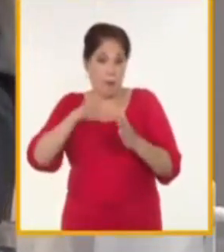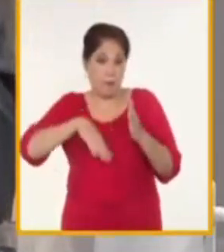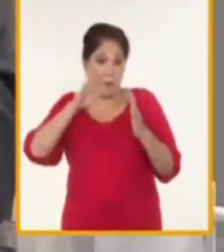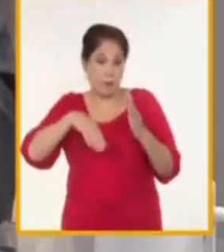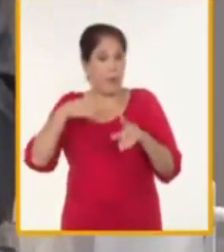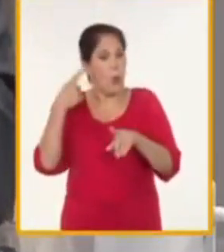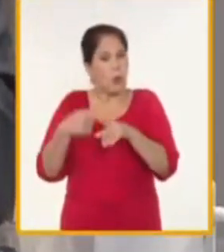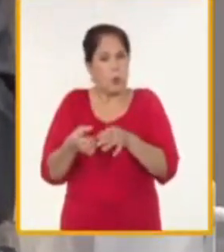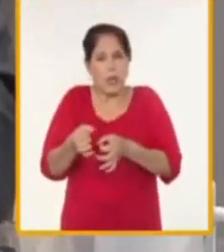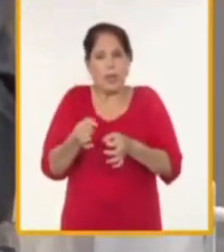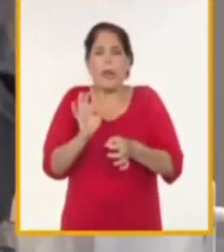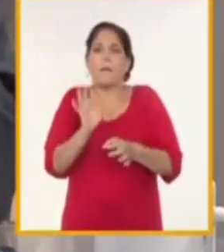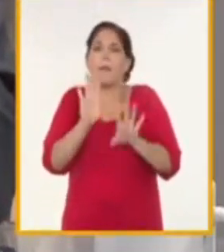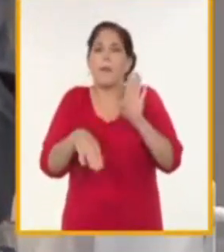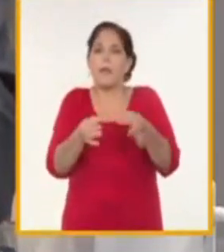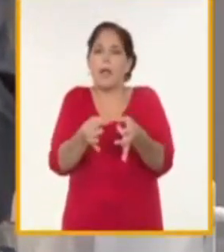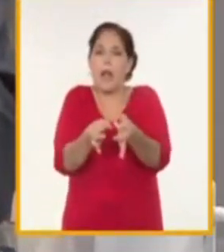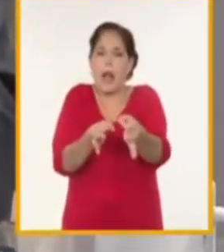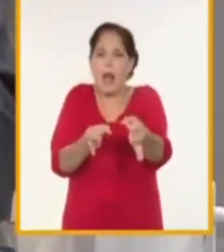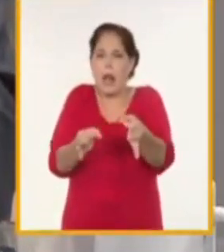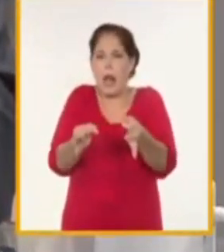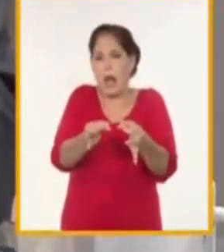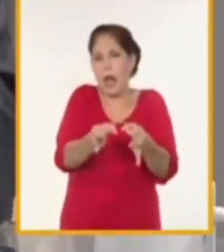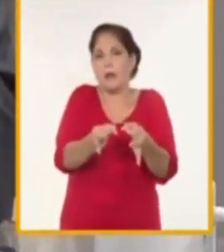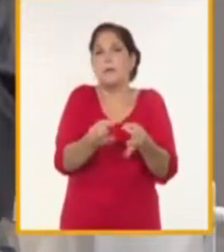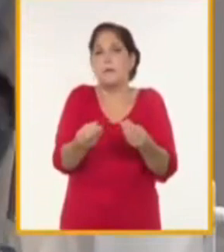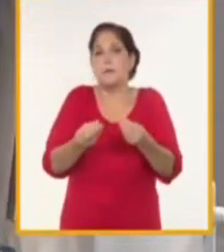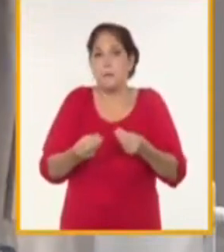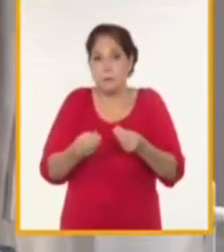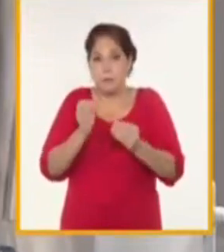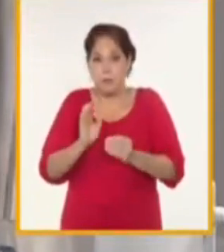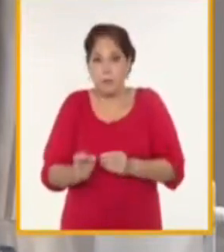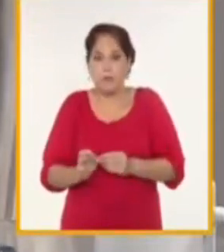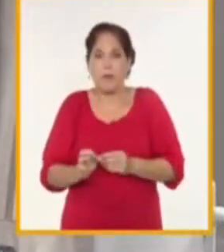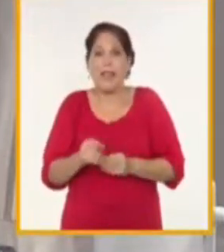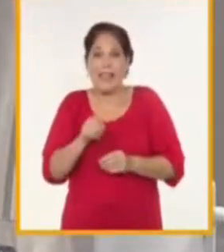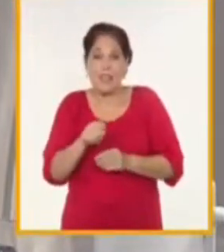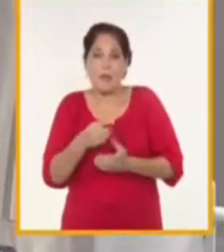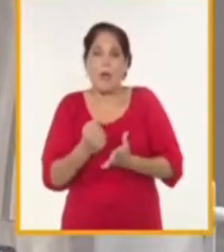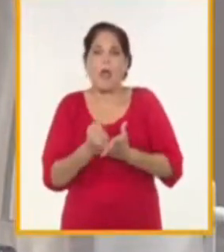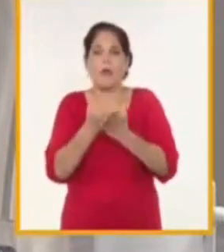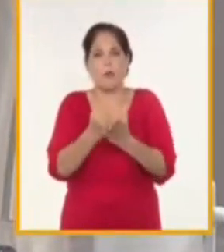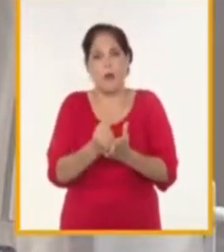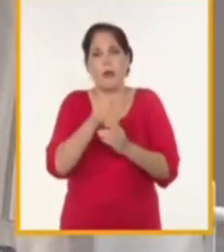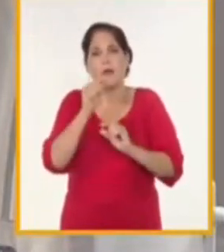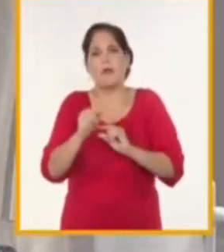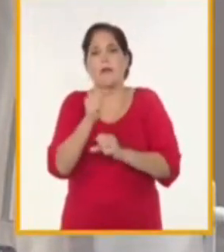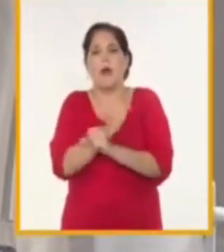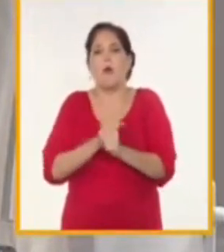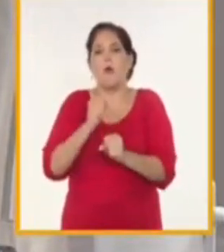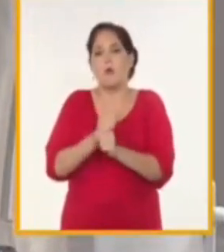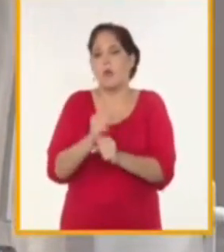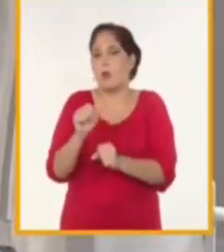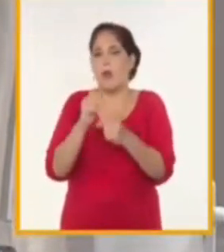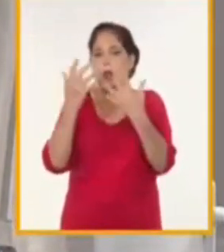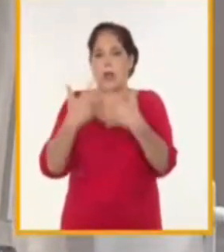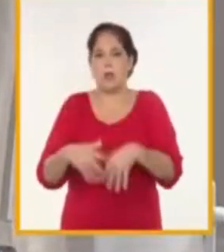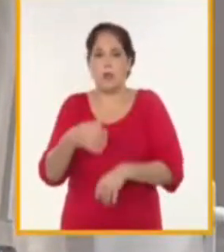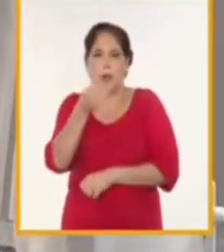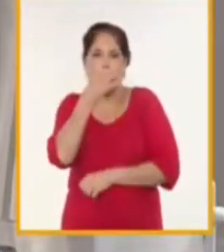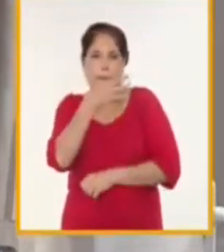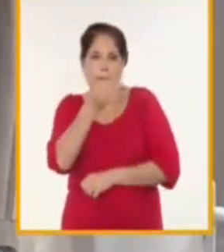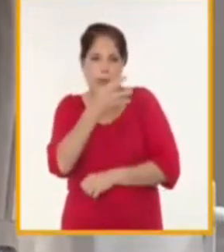granulometría con la que se va a recibir el producto va a propiciar que vaya a ser utilizado también en la industria médico